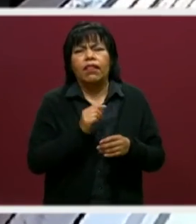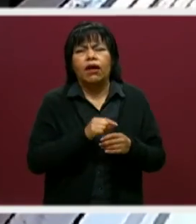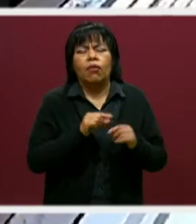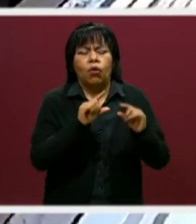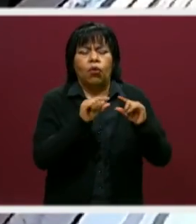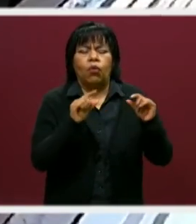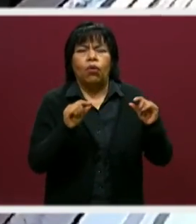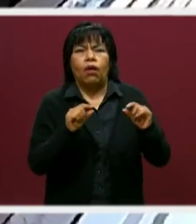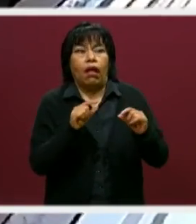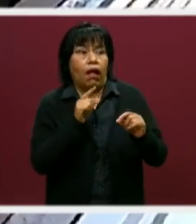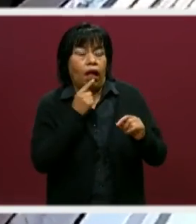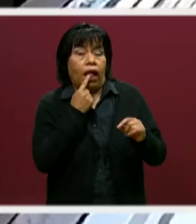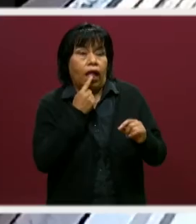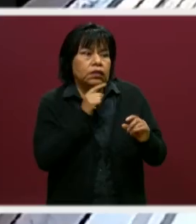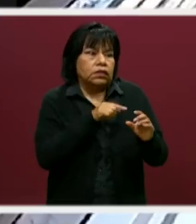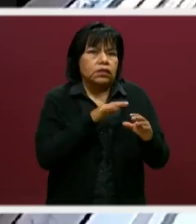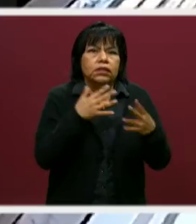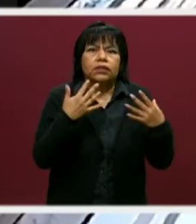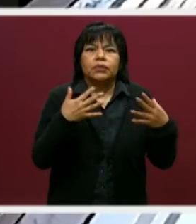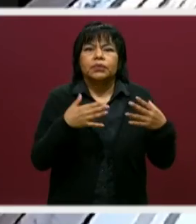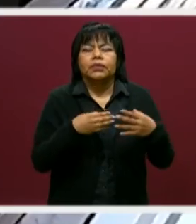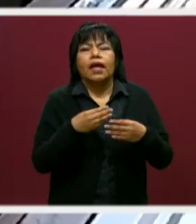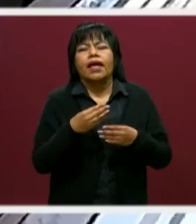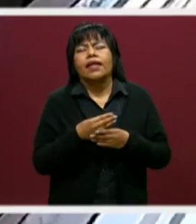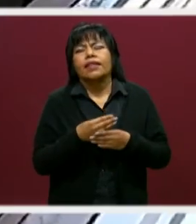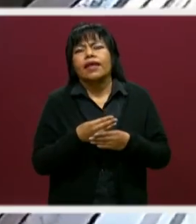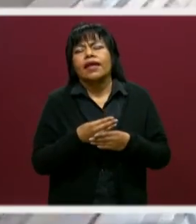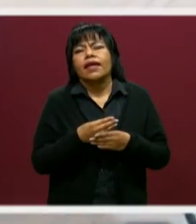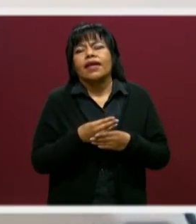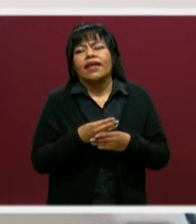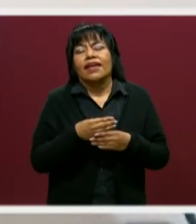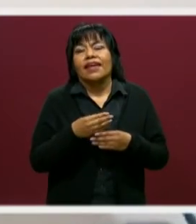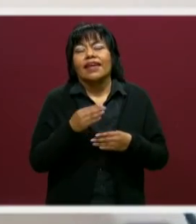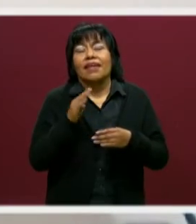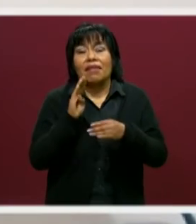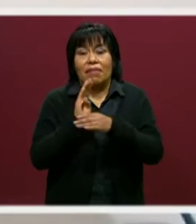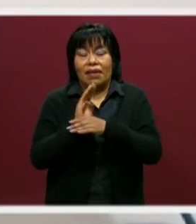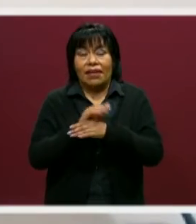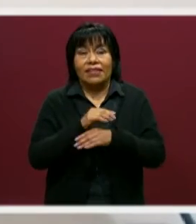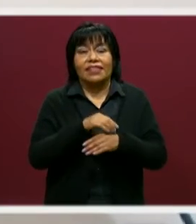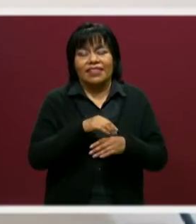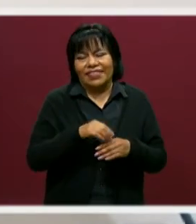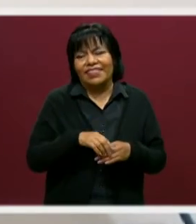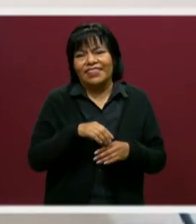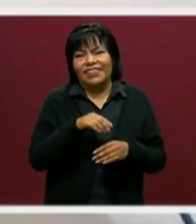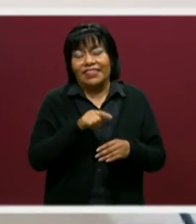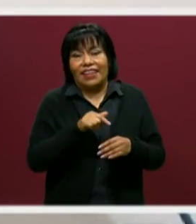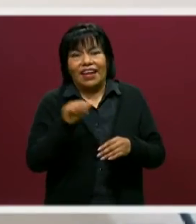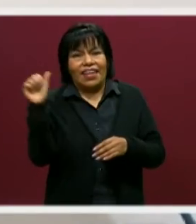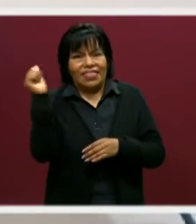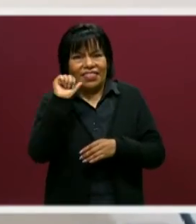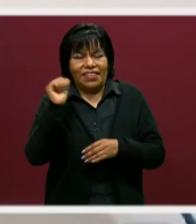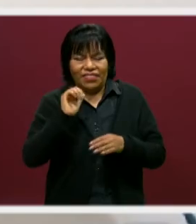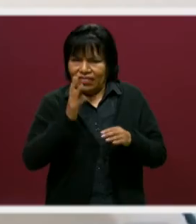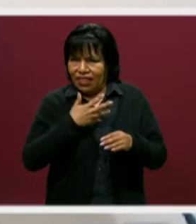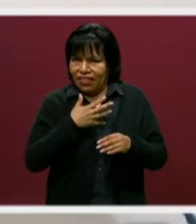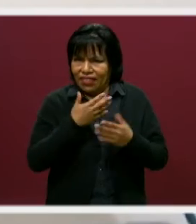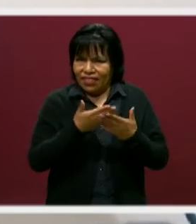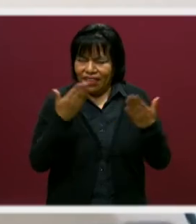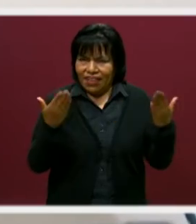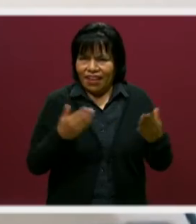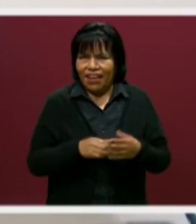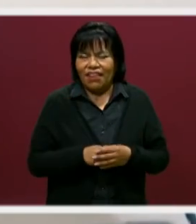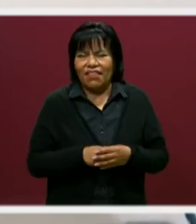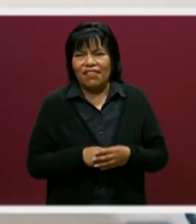recientemente en Brasil y que, pues, obtuvo un… Cerveza artesanal. Así es, de aquí de Atlixco. Ya tiene ahora, pues,